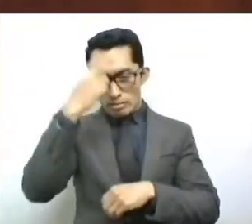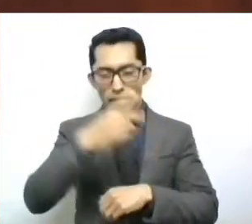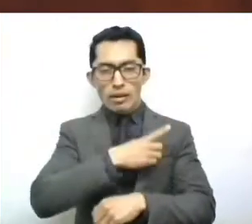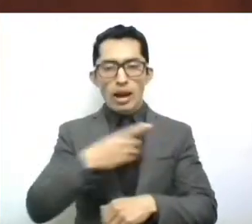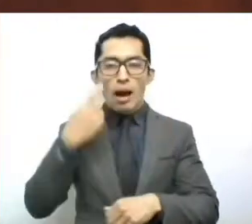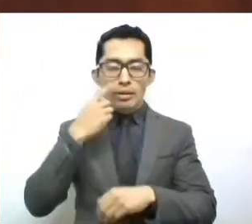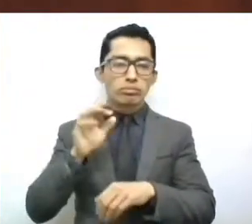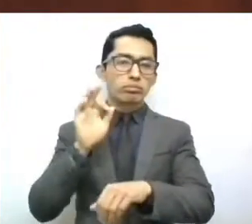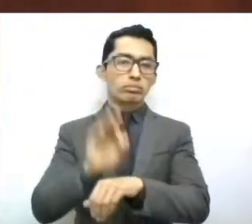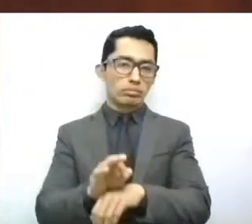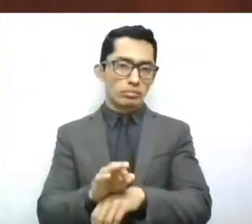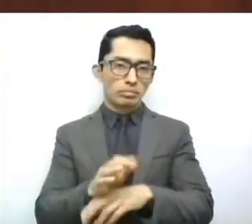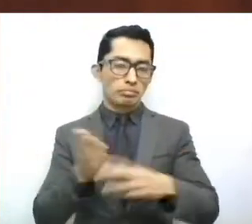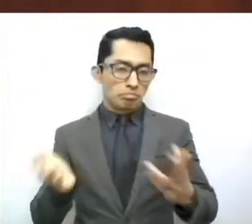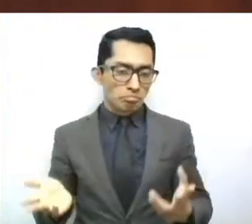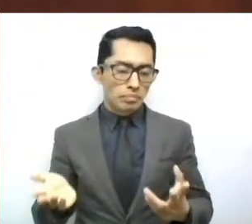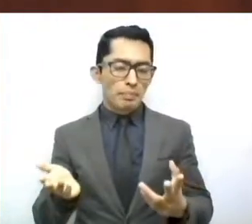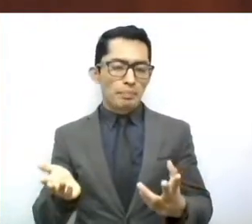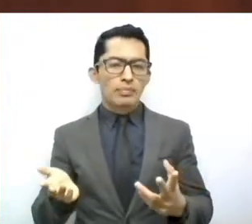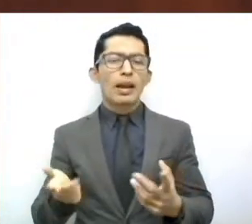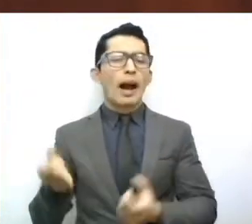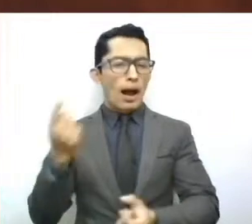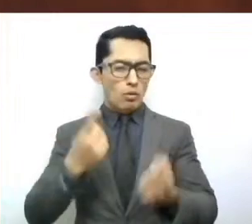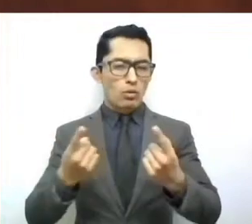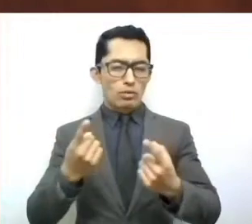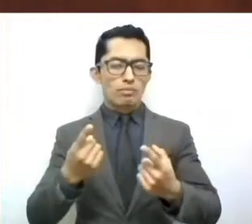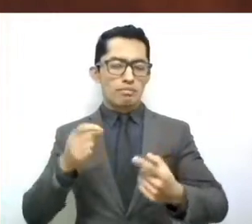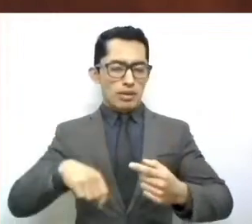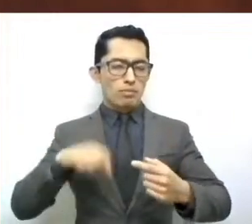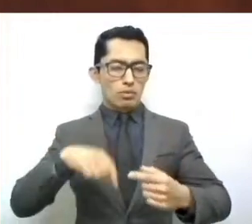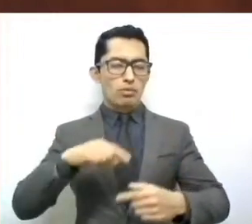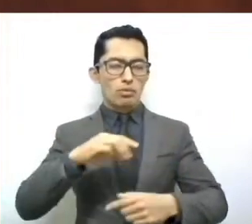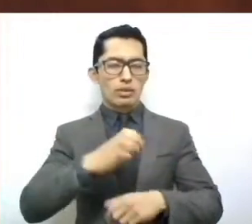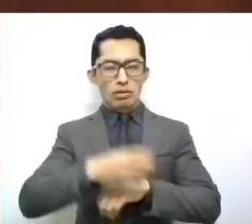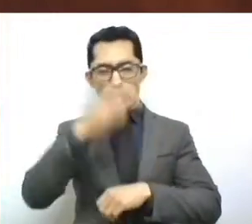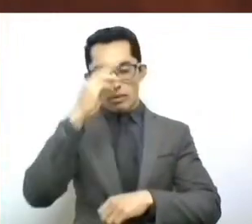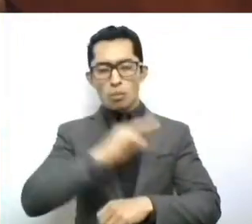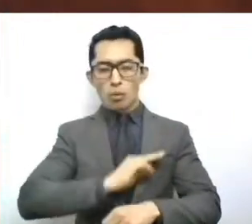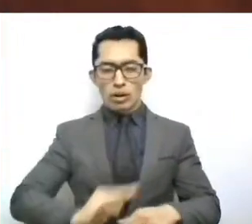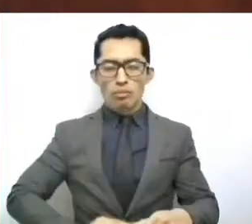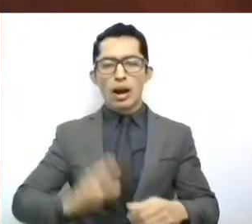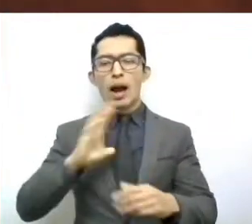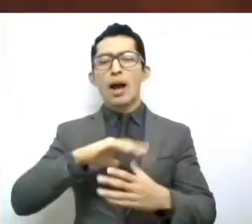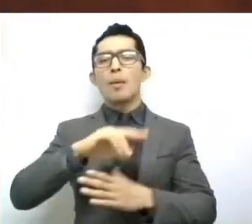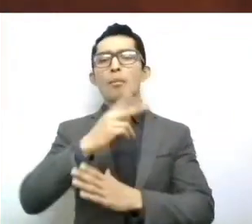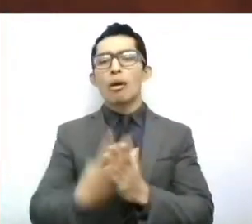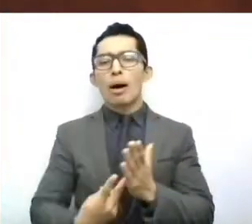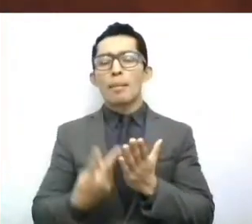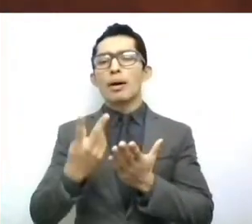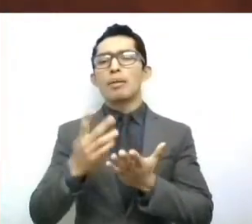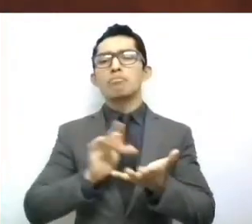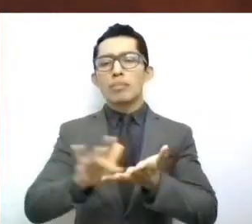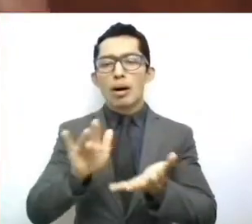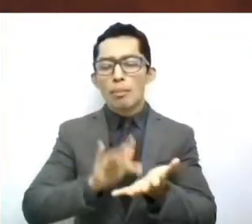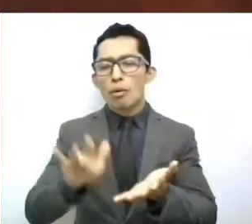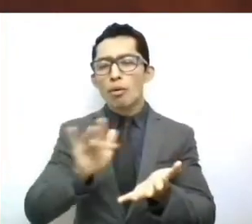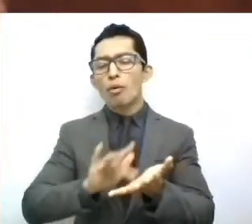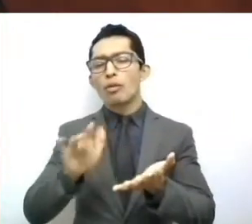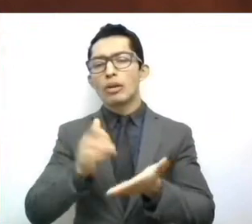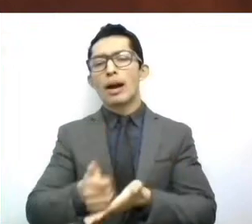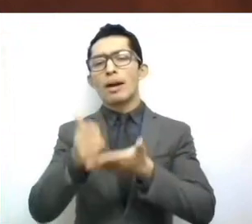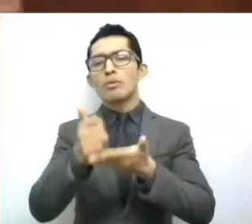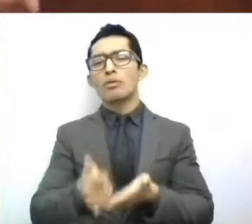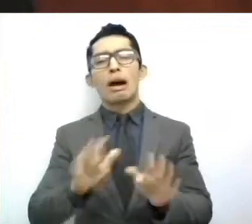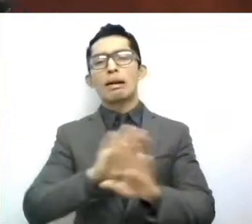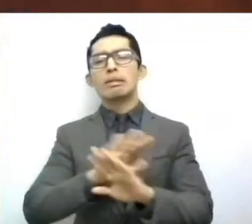muchos municipios se da del Estado, con programas asistencialistas y que se dieron de control